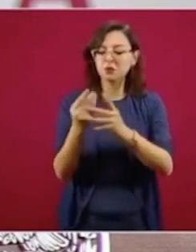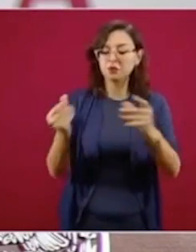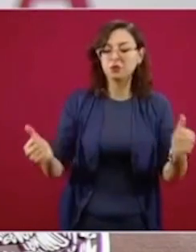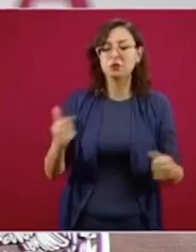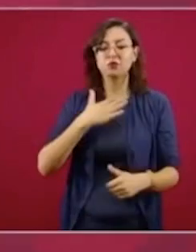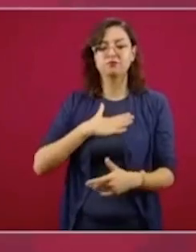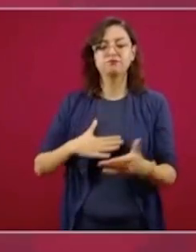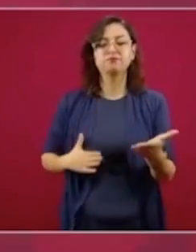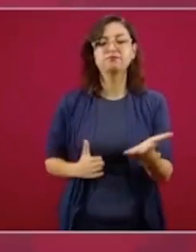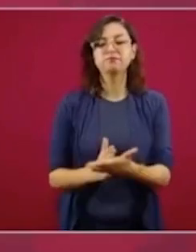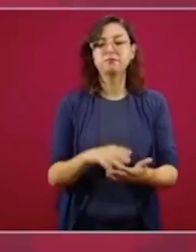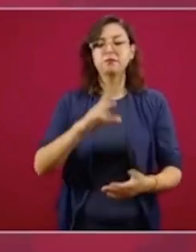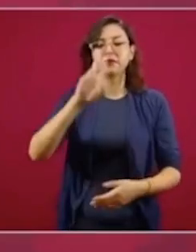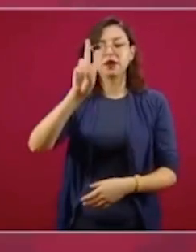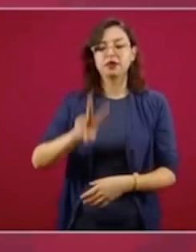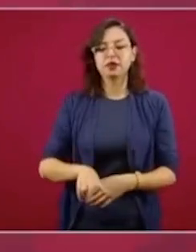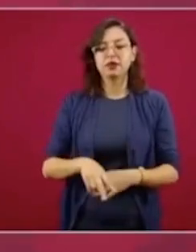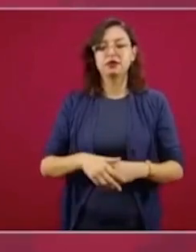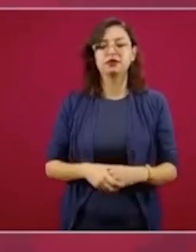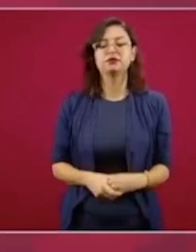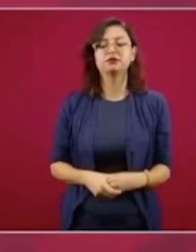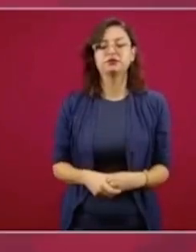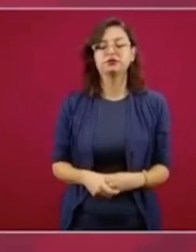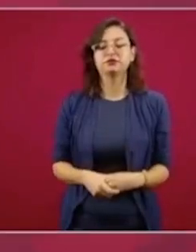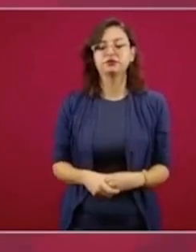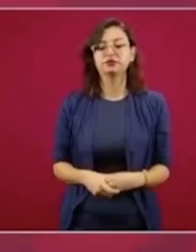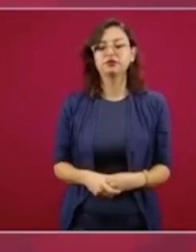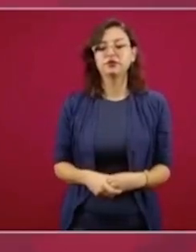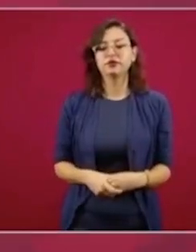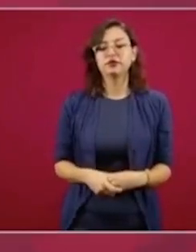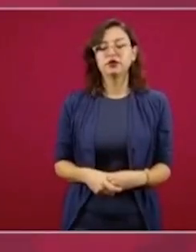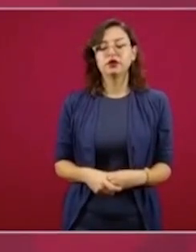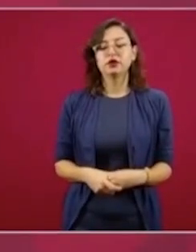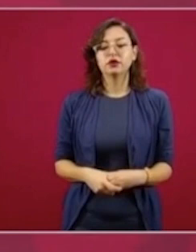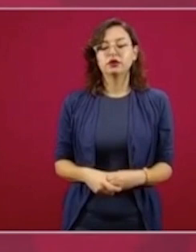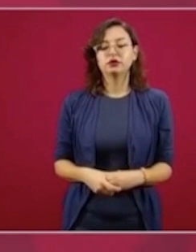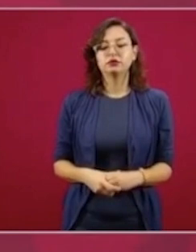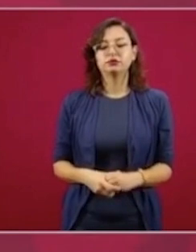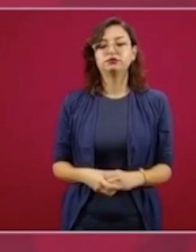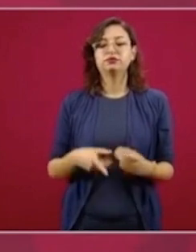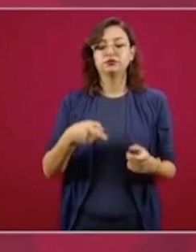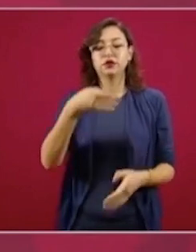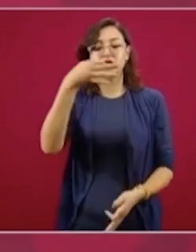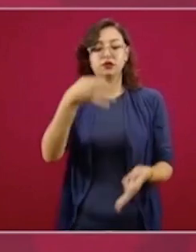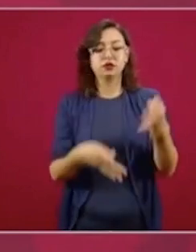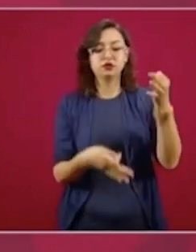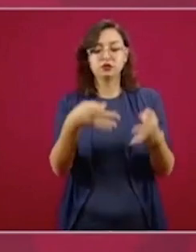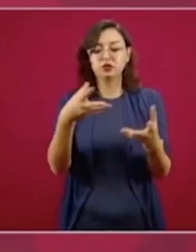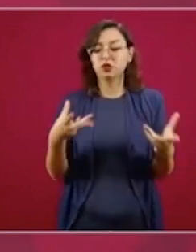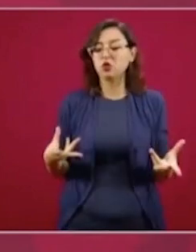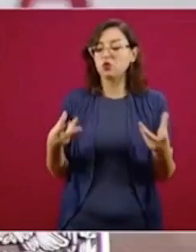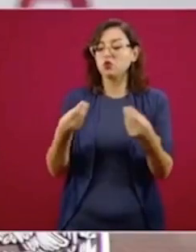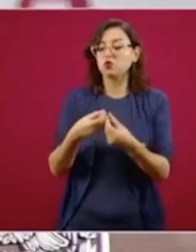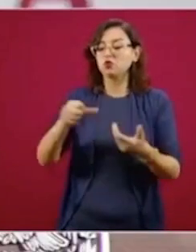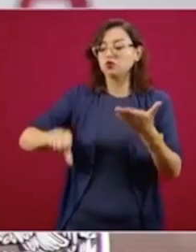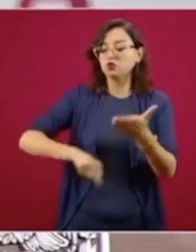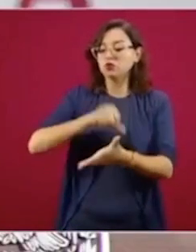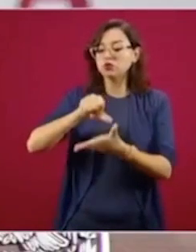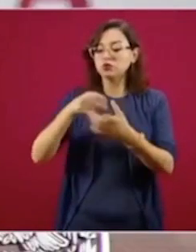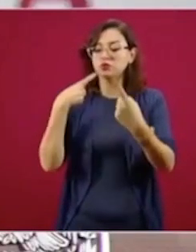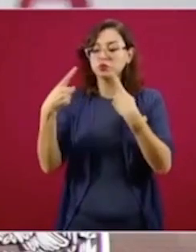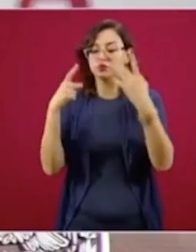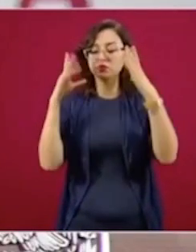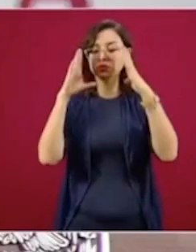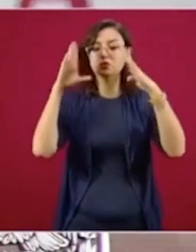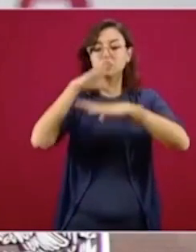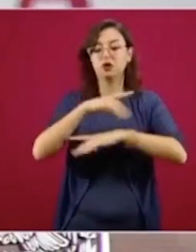justicia. Estos tribunales de la mano de los centros de conciliación iniciarán operar a partir de